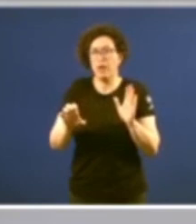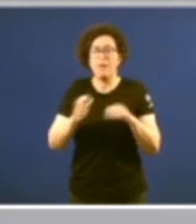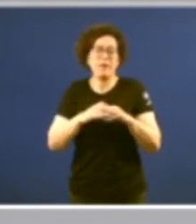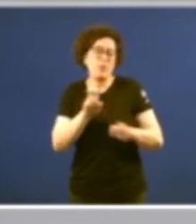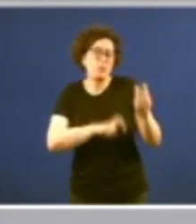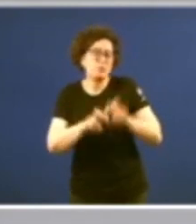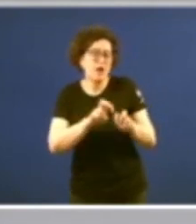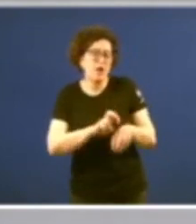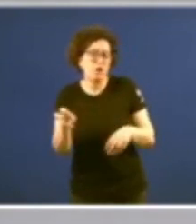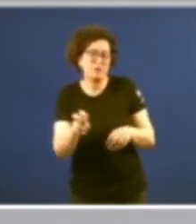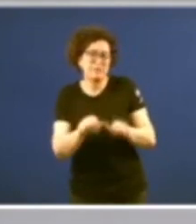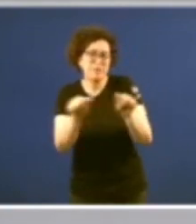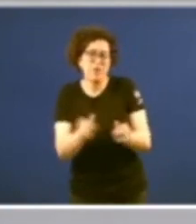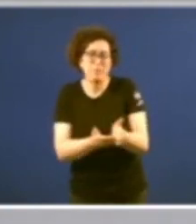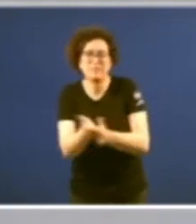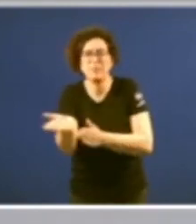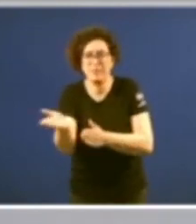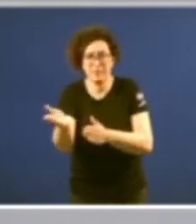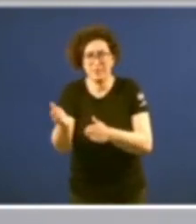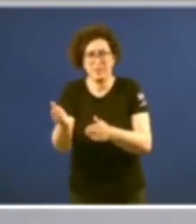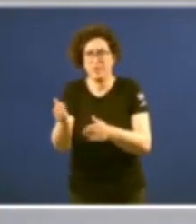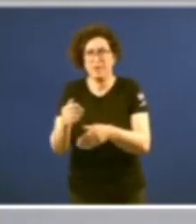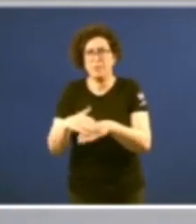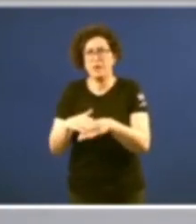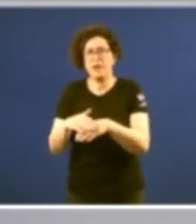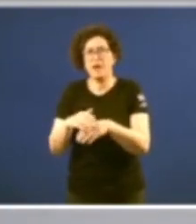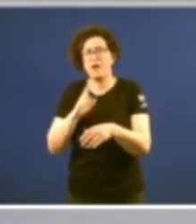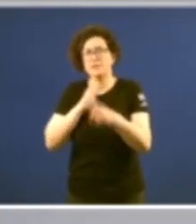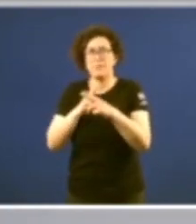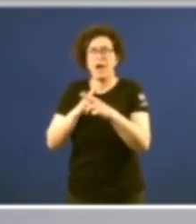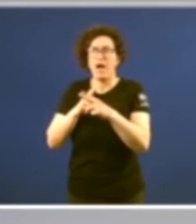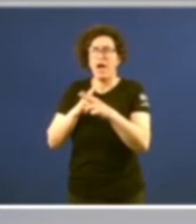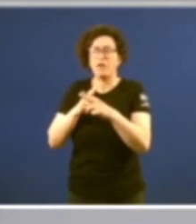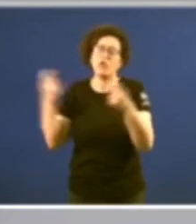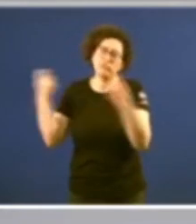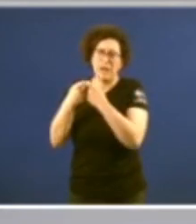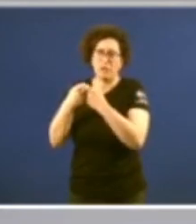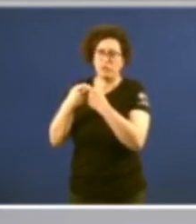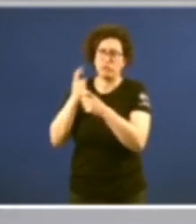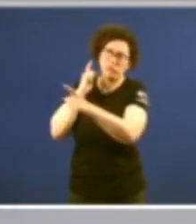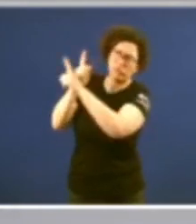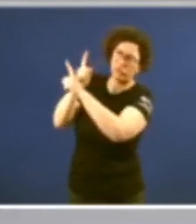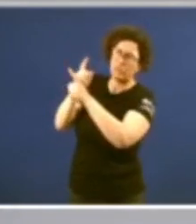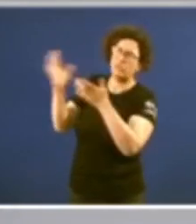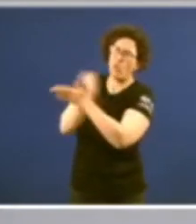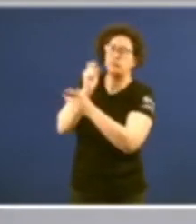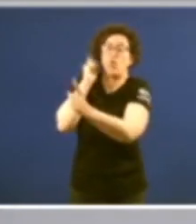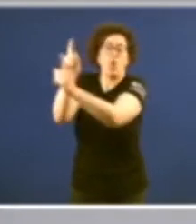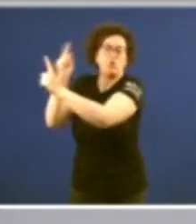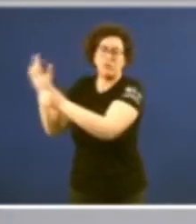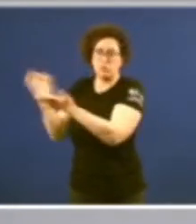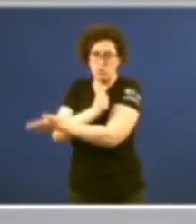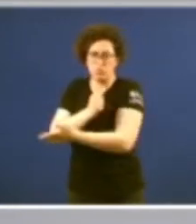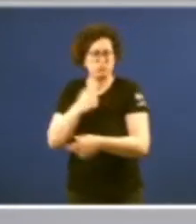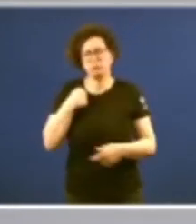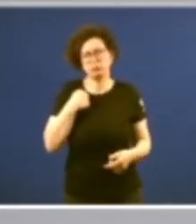ilusorias que teñen como combustible o antagonismo de todos ou contra todos opta